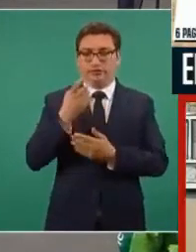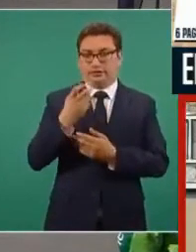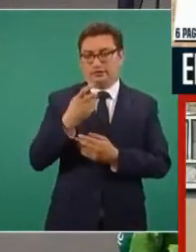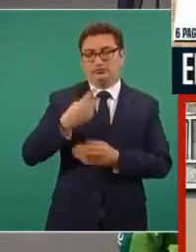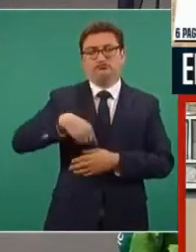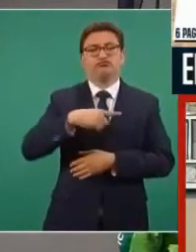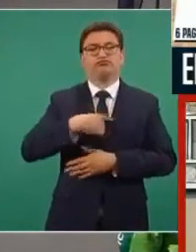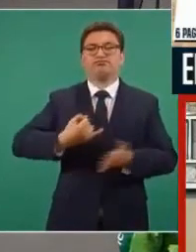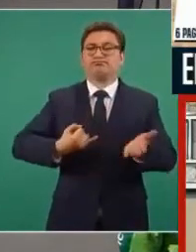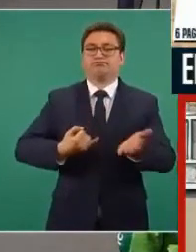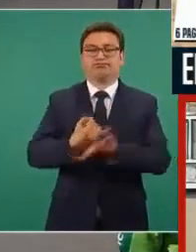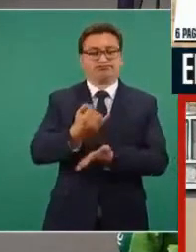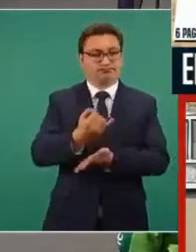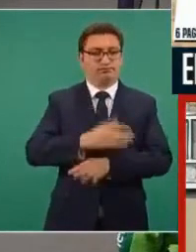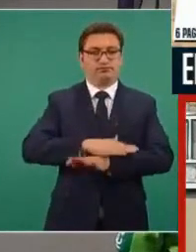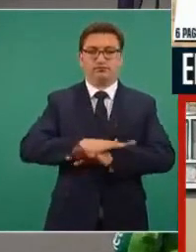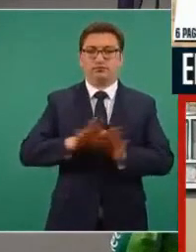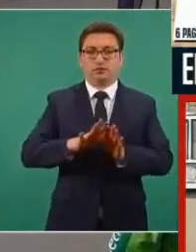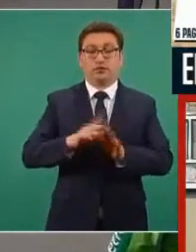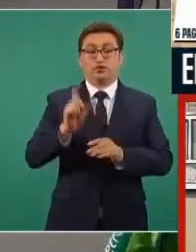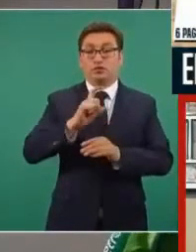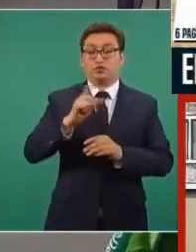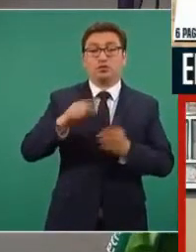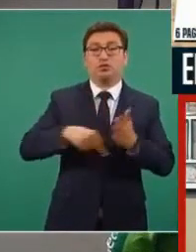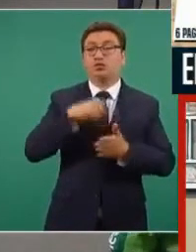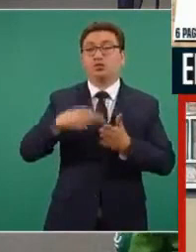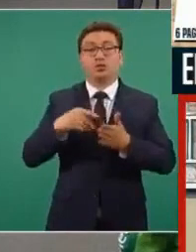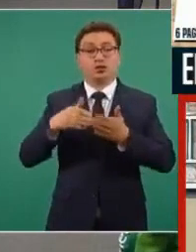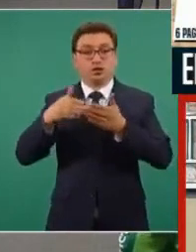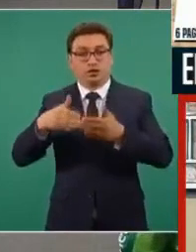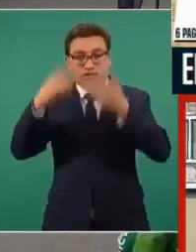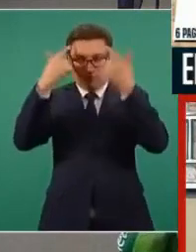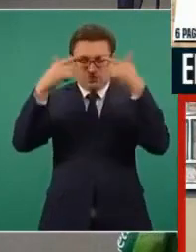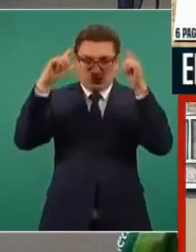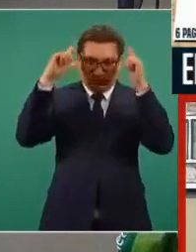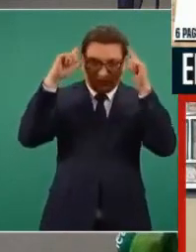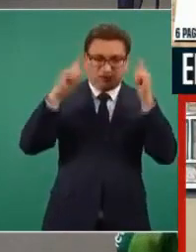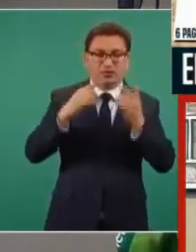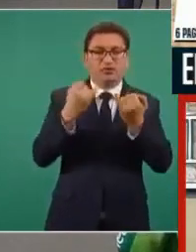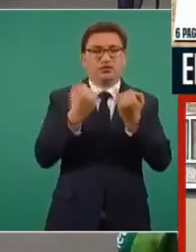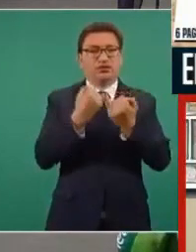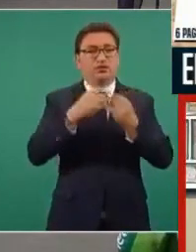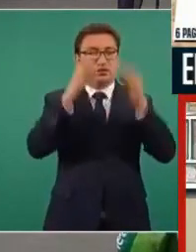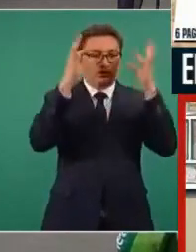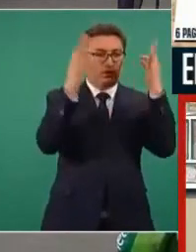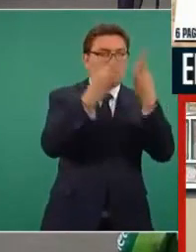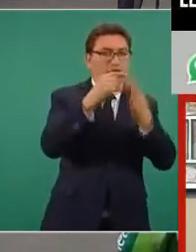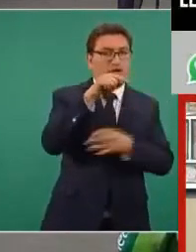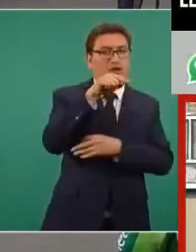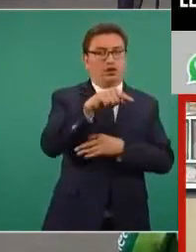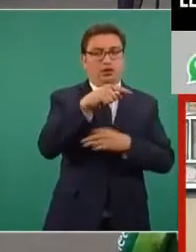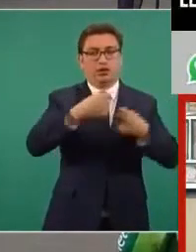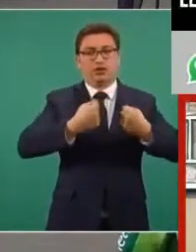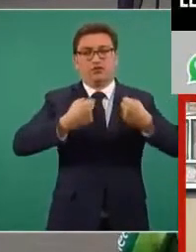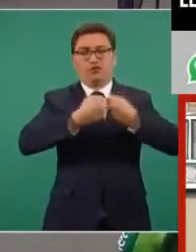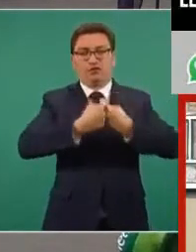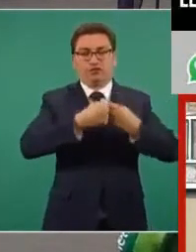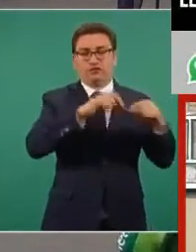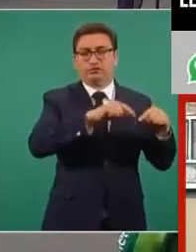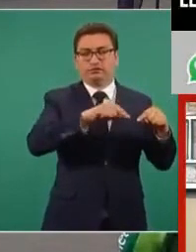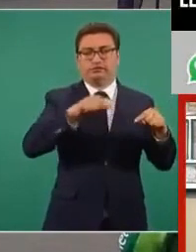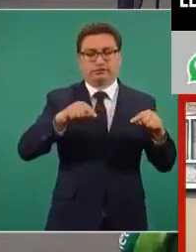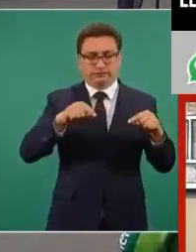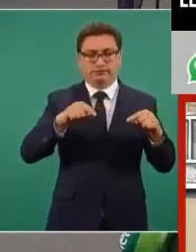Tomamos esa decisión de que en los puertos, la marina y en las aduanas de la